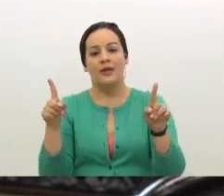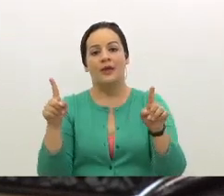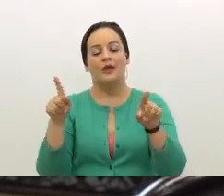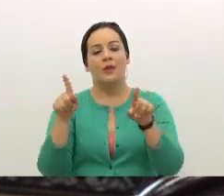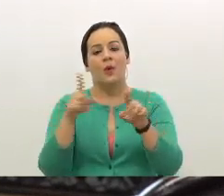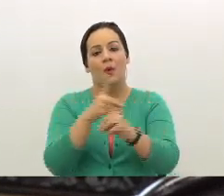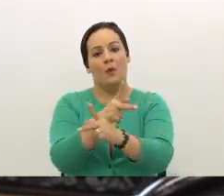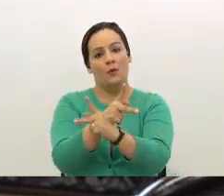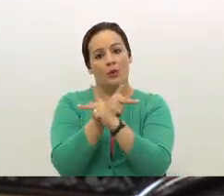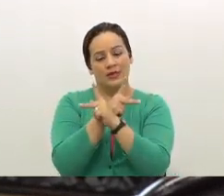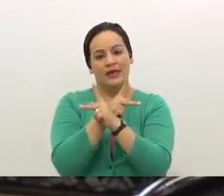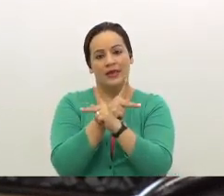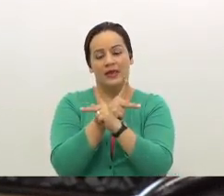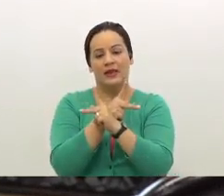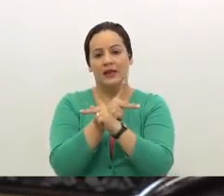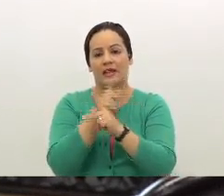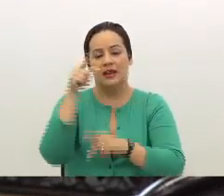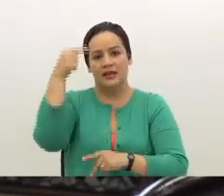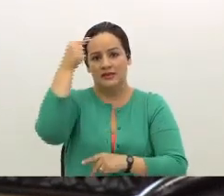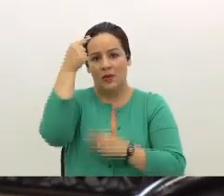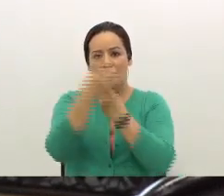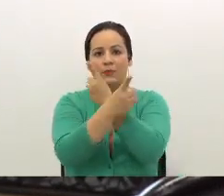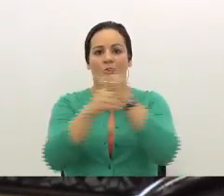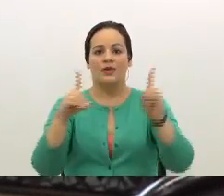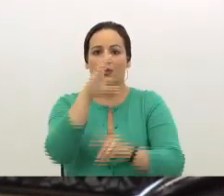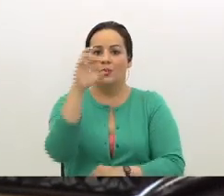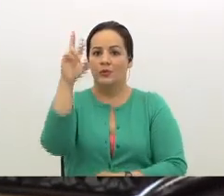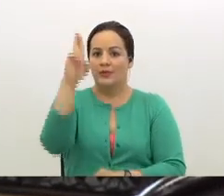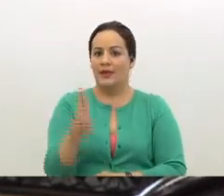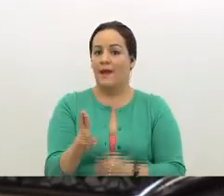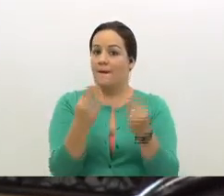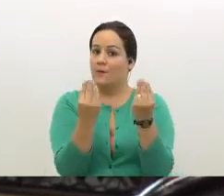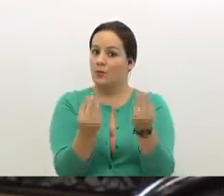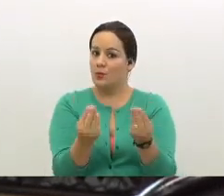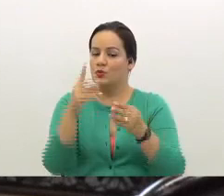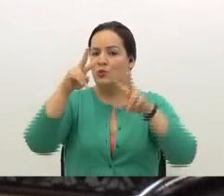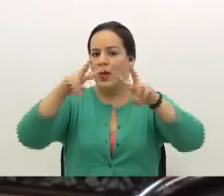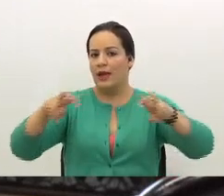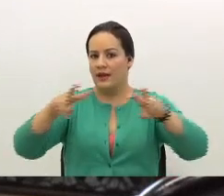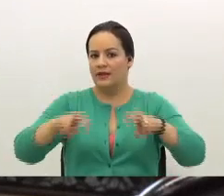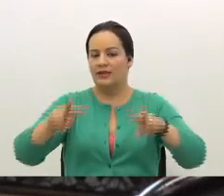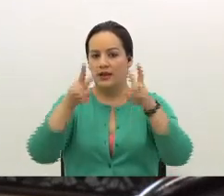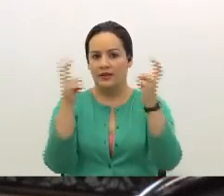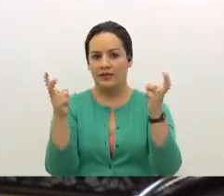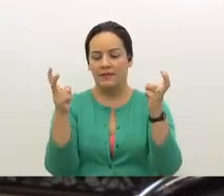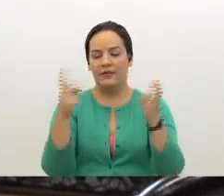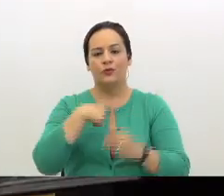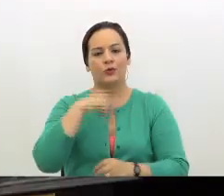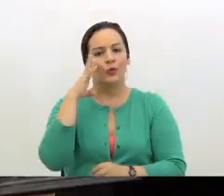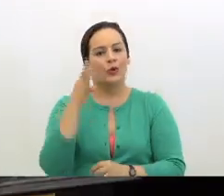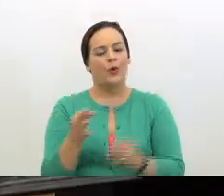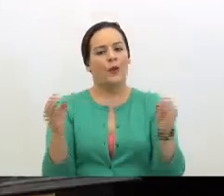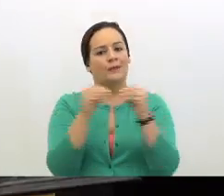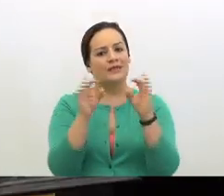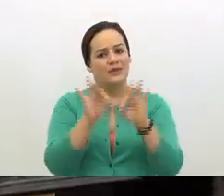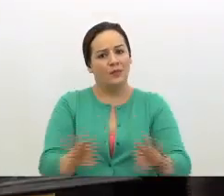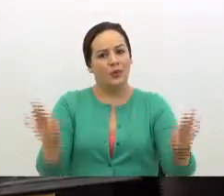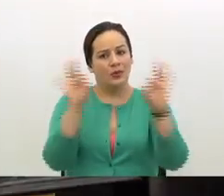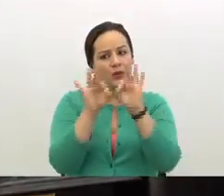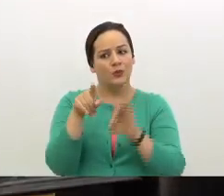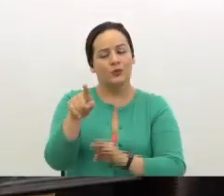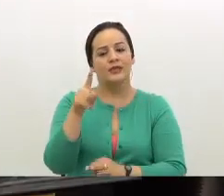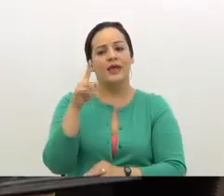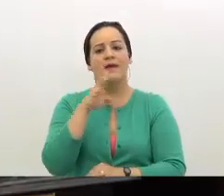el Estado Democrático Costalicense, hay mucho que analizar en este tema. Yo creo que lo más importante a usted le tocó finalmente.